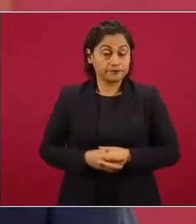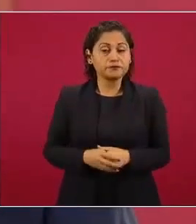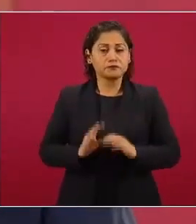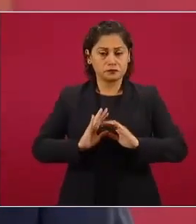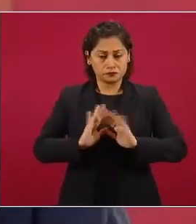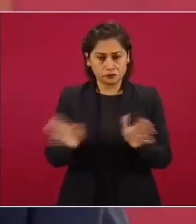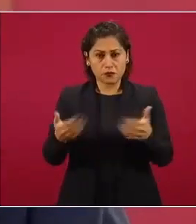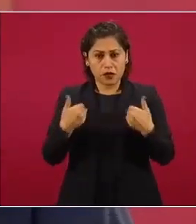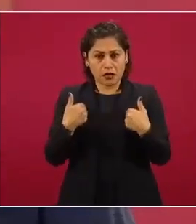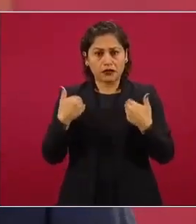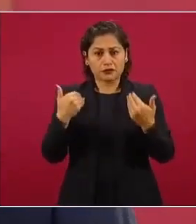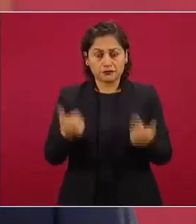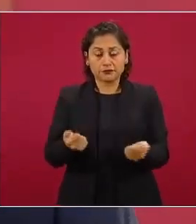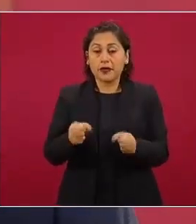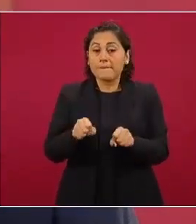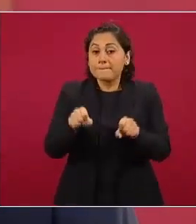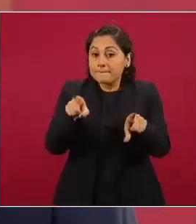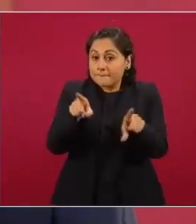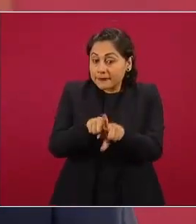reponerse el procedimiento